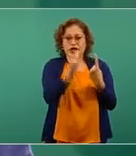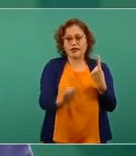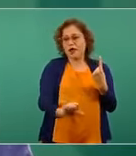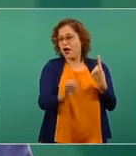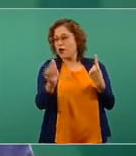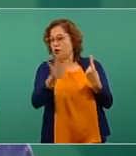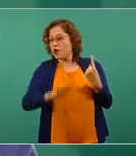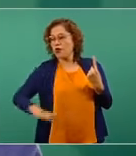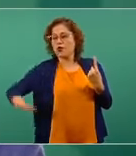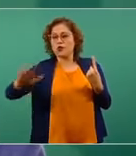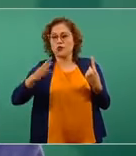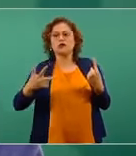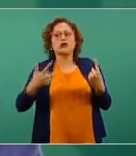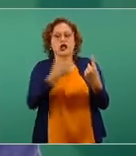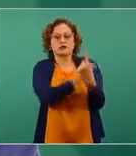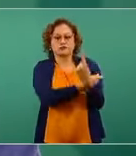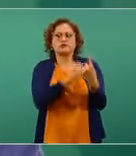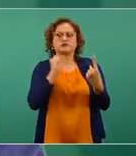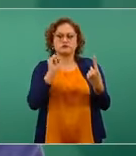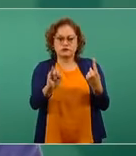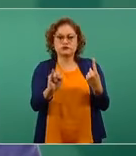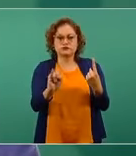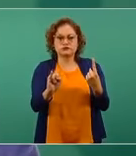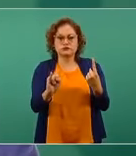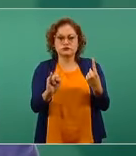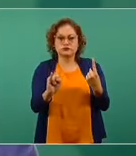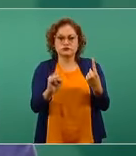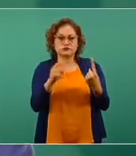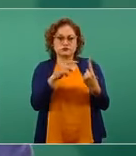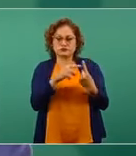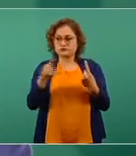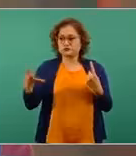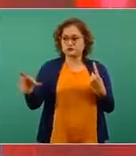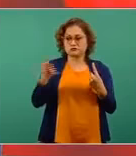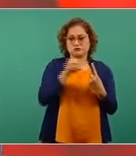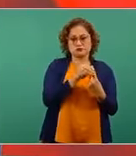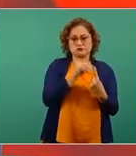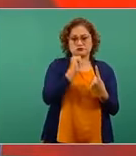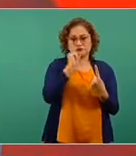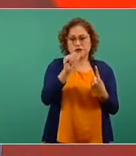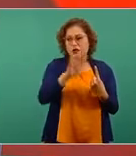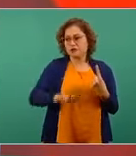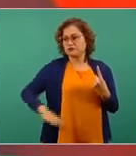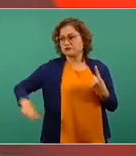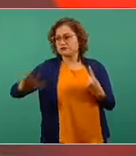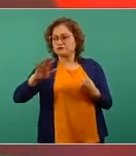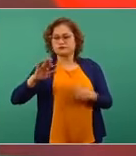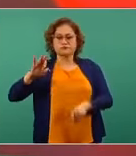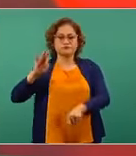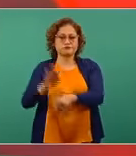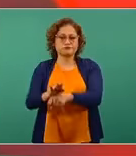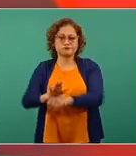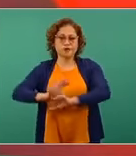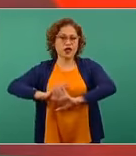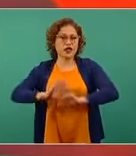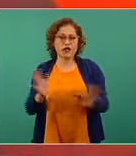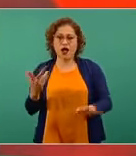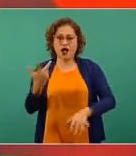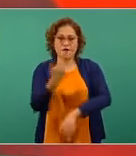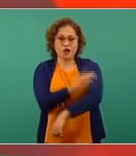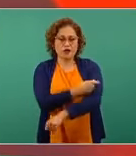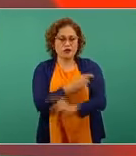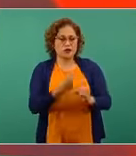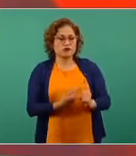infectar, o con muy pocas, porque la mayoría van a ser personas protegidas. Entonces, efectivamente, es muy